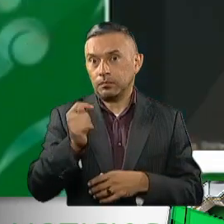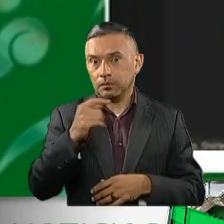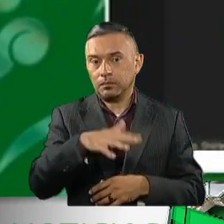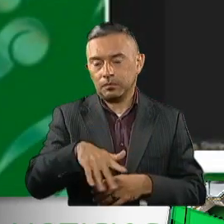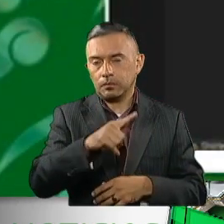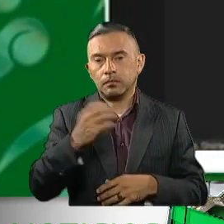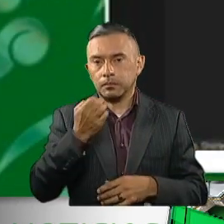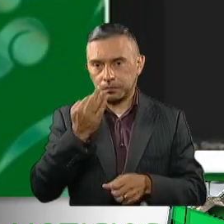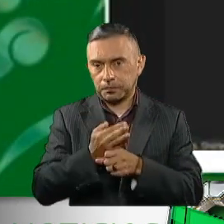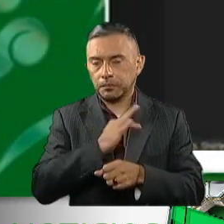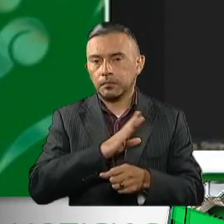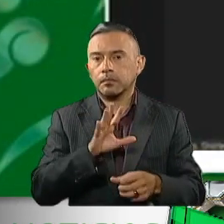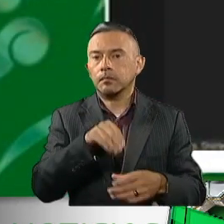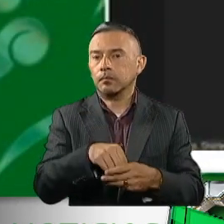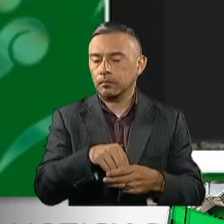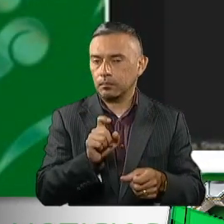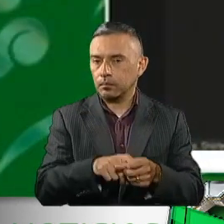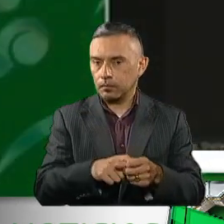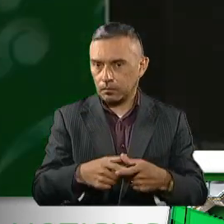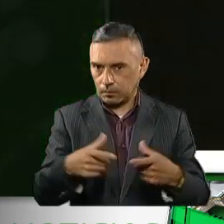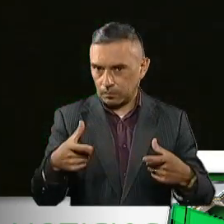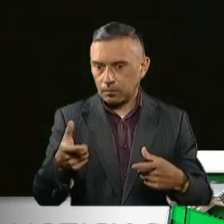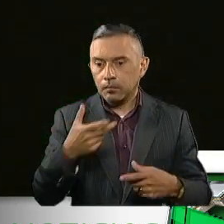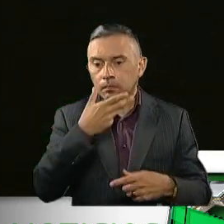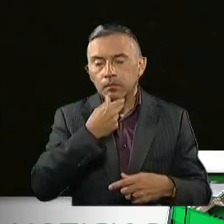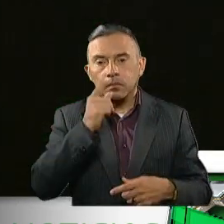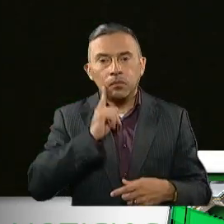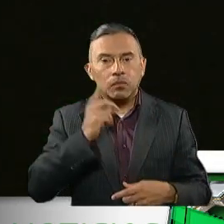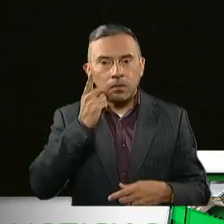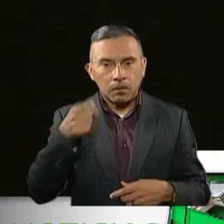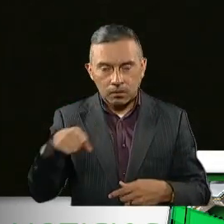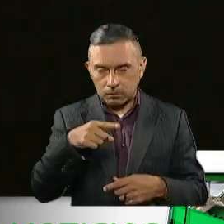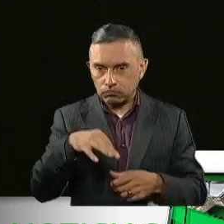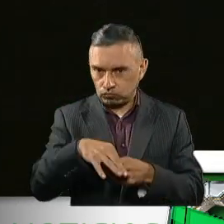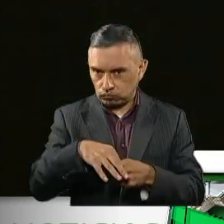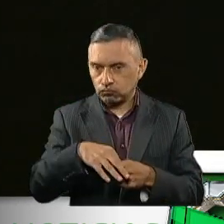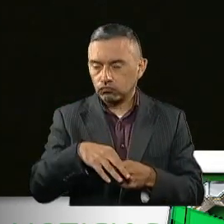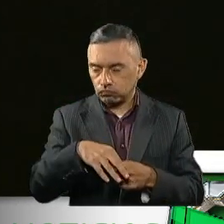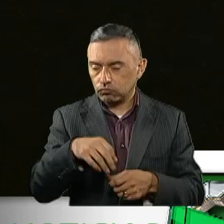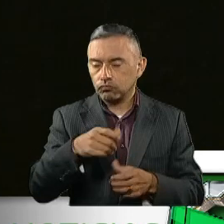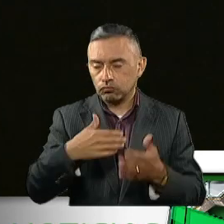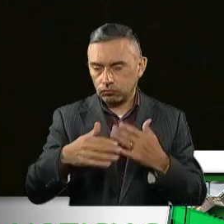esta reunión, las y los legisladores se manifestaron a favor del uso de las nuevas tecnologías.